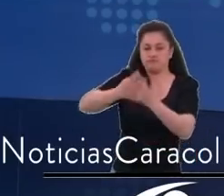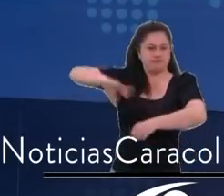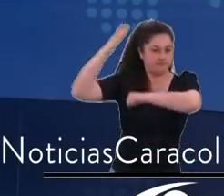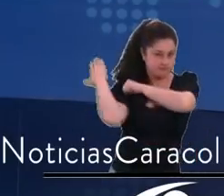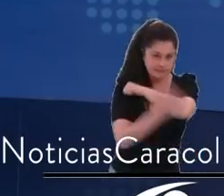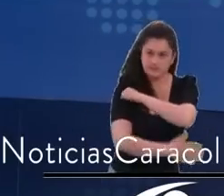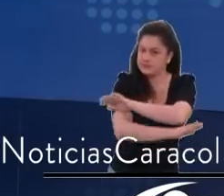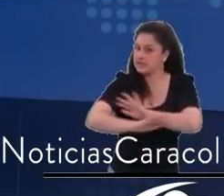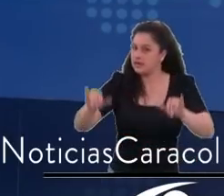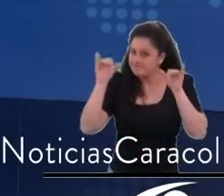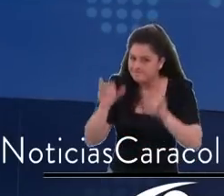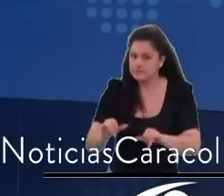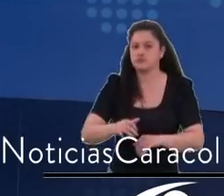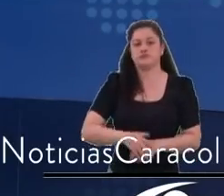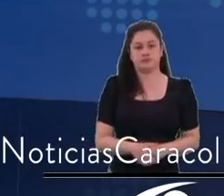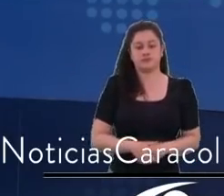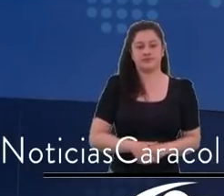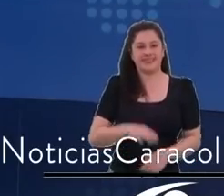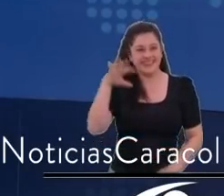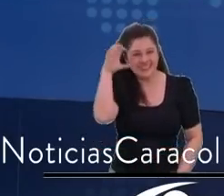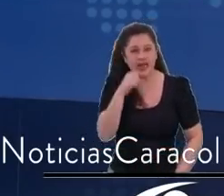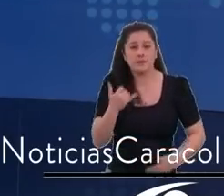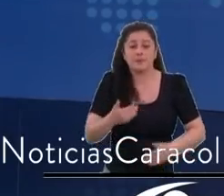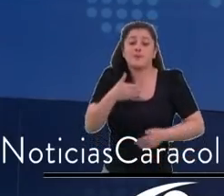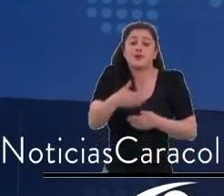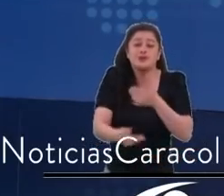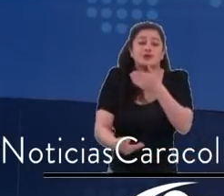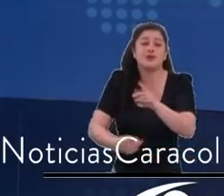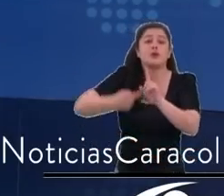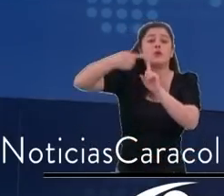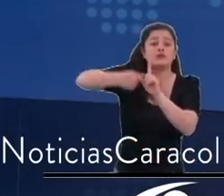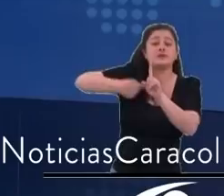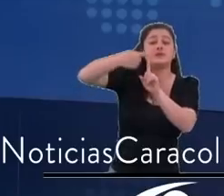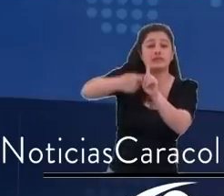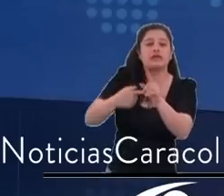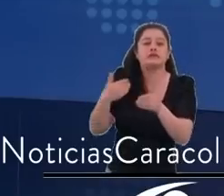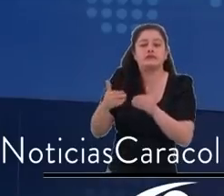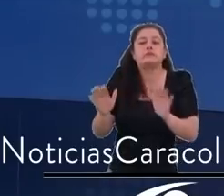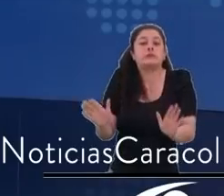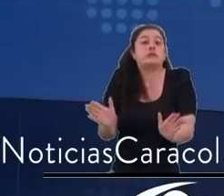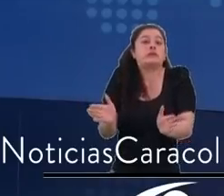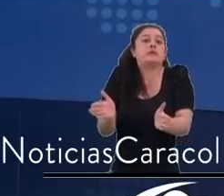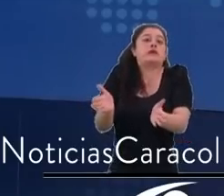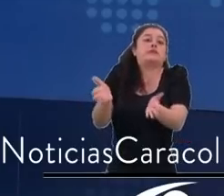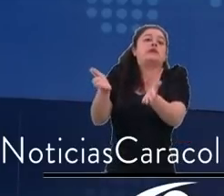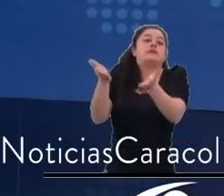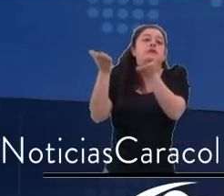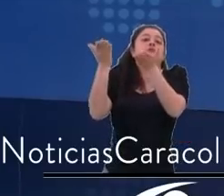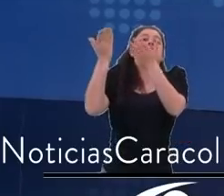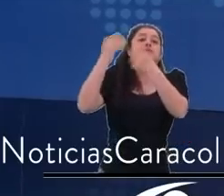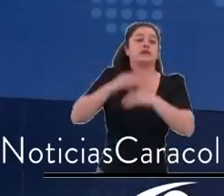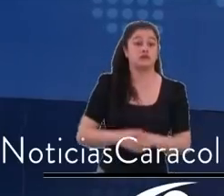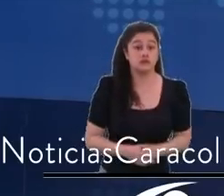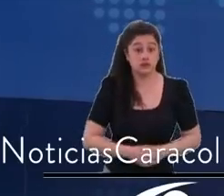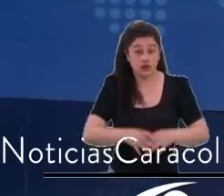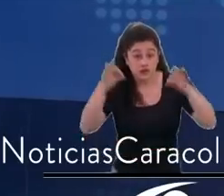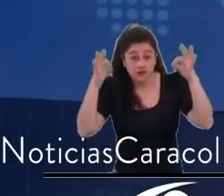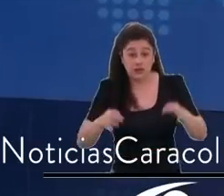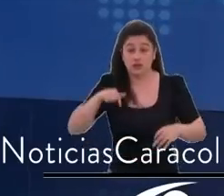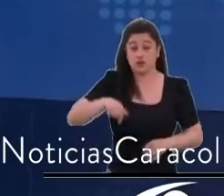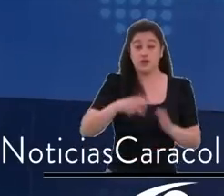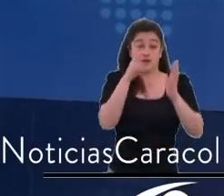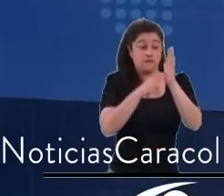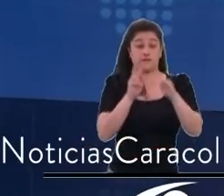mes a mes ha venido mejorando y estoy segura que en el 22 con más empleo, menos pobreza, más trabajo, más reactivación,